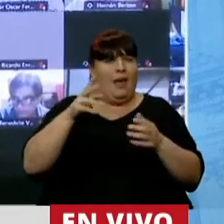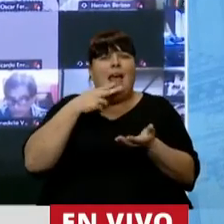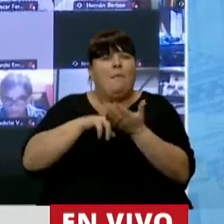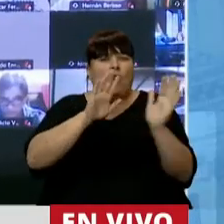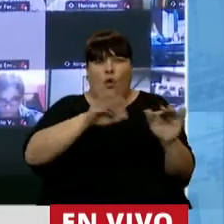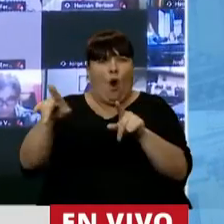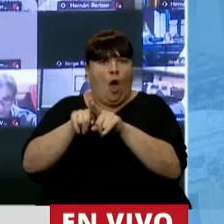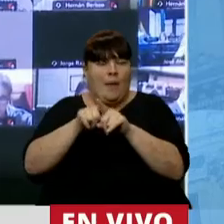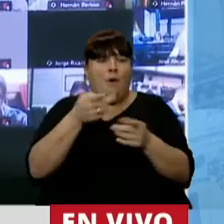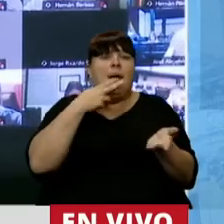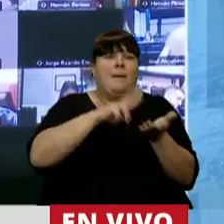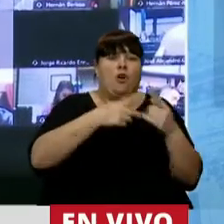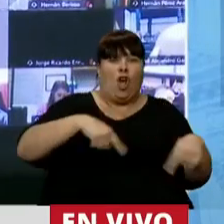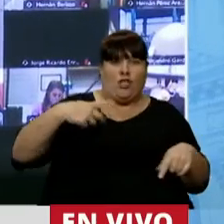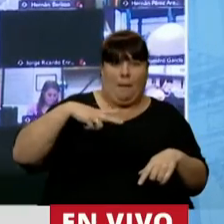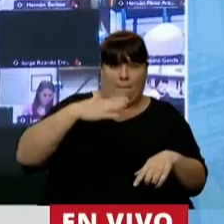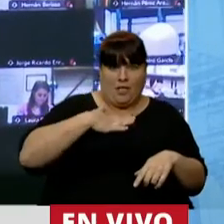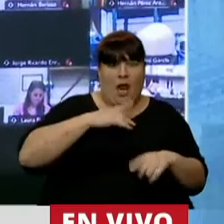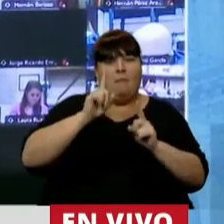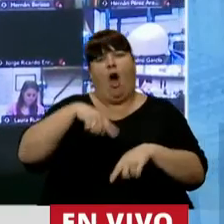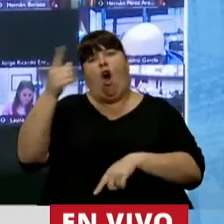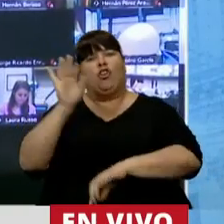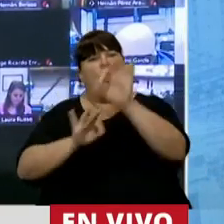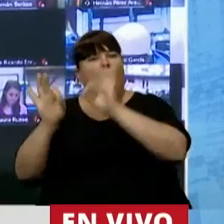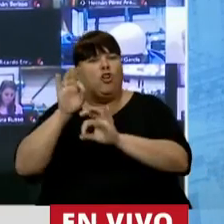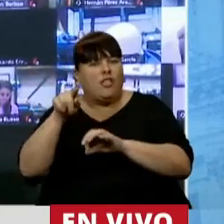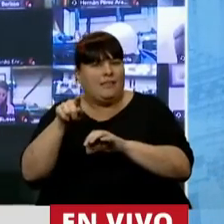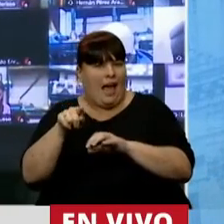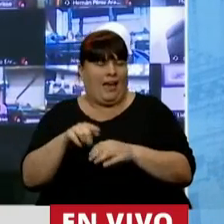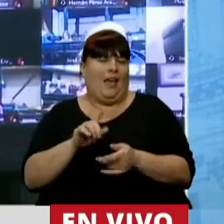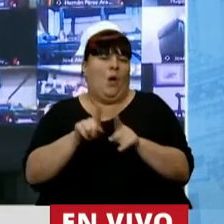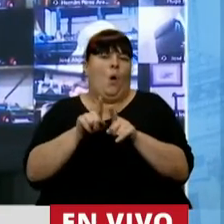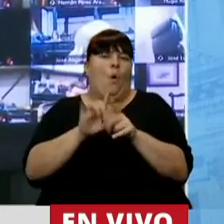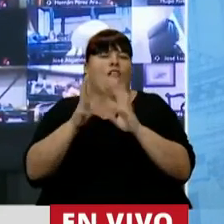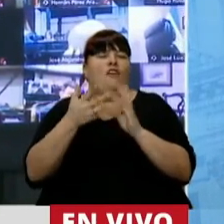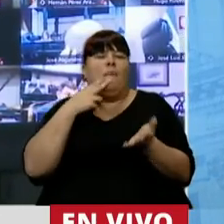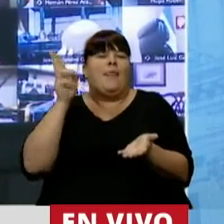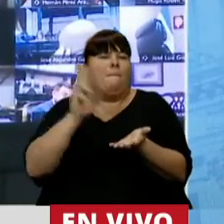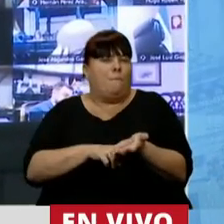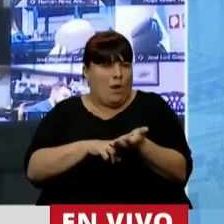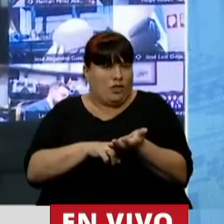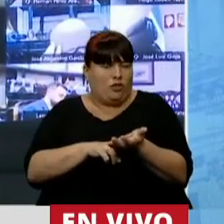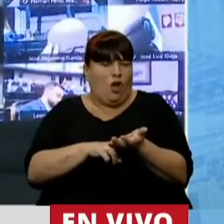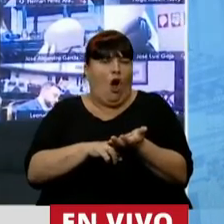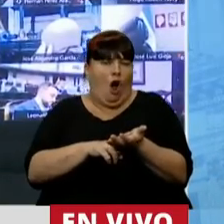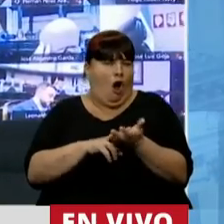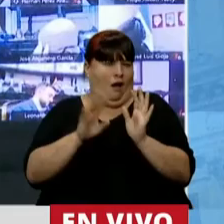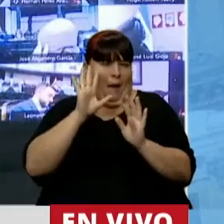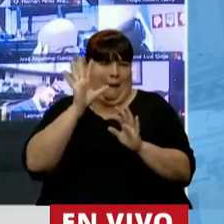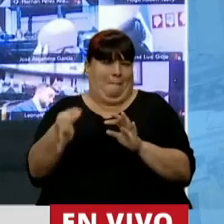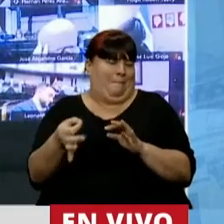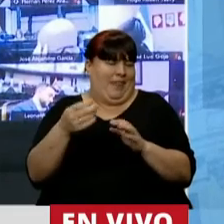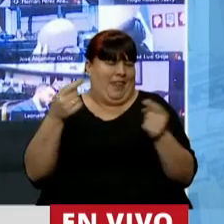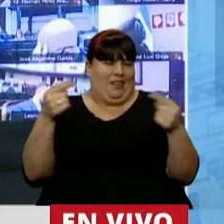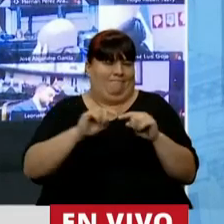mismo que el impuesto a los bienes personales con una nueva tasa y con una técnica impositiva notoriamente